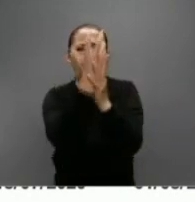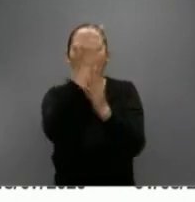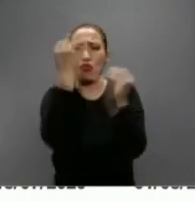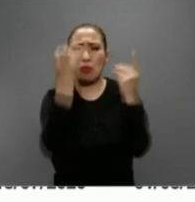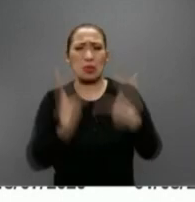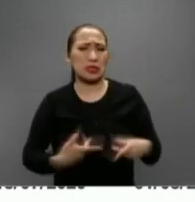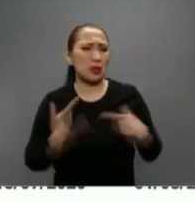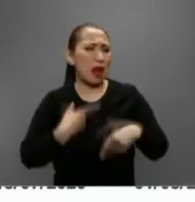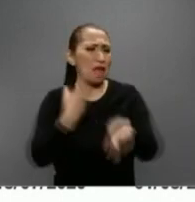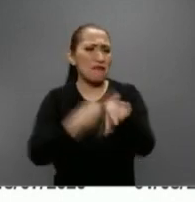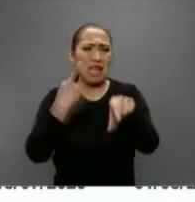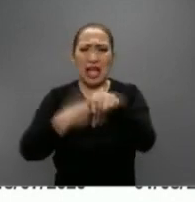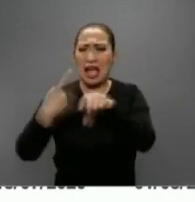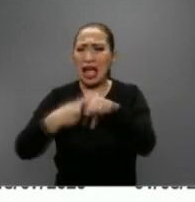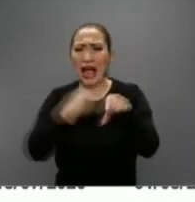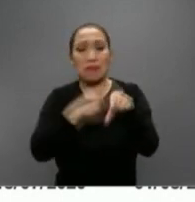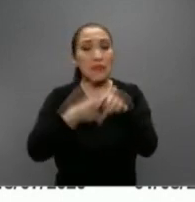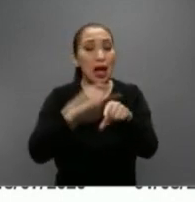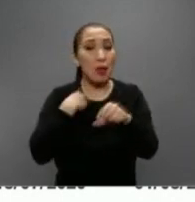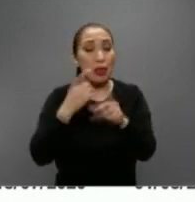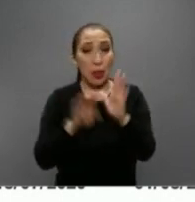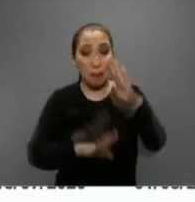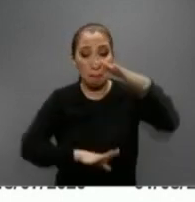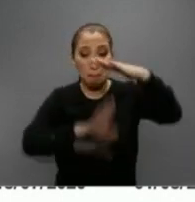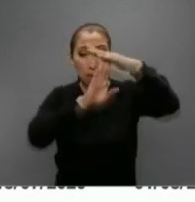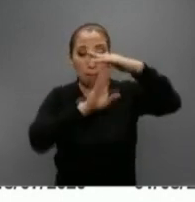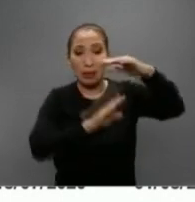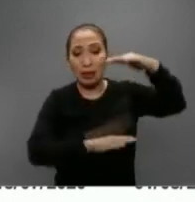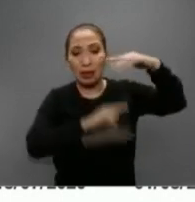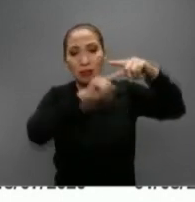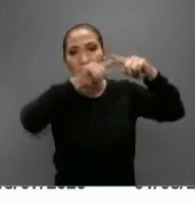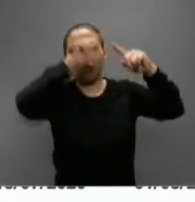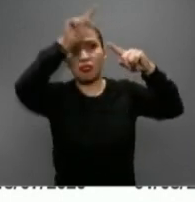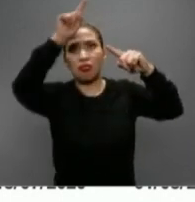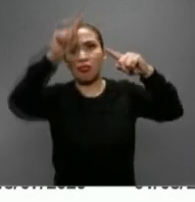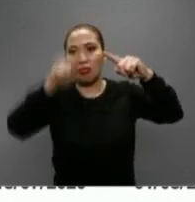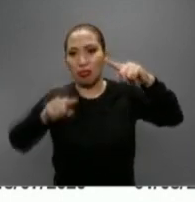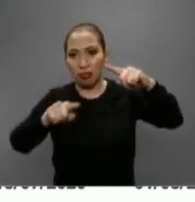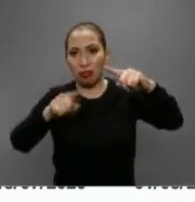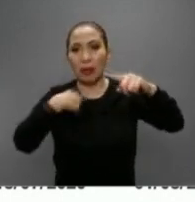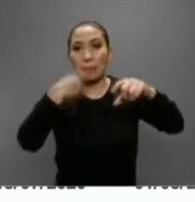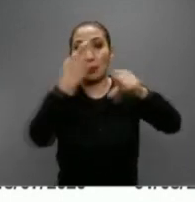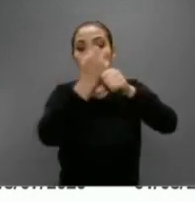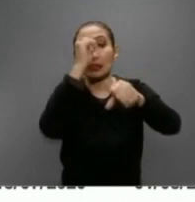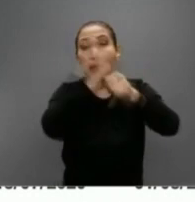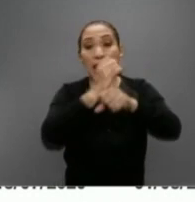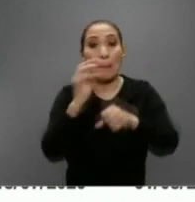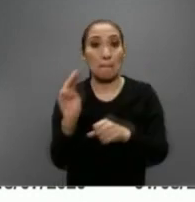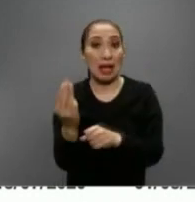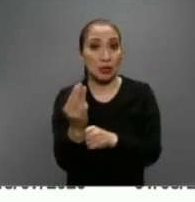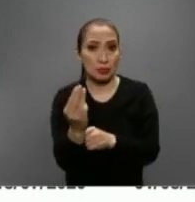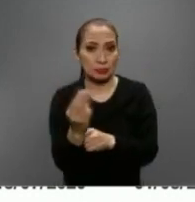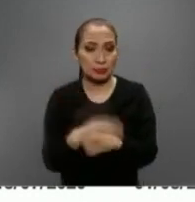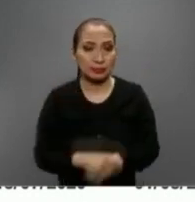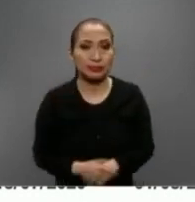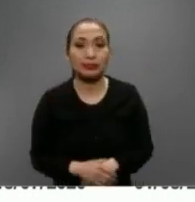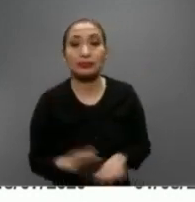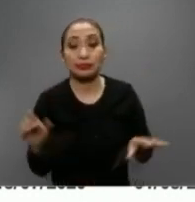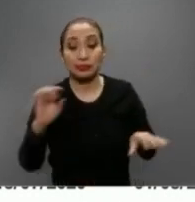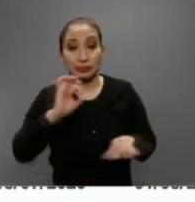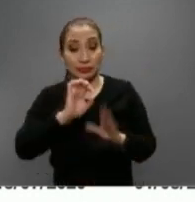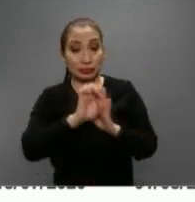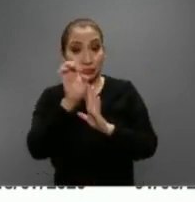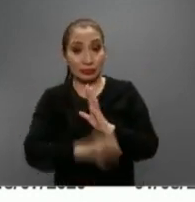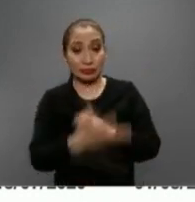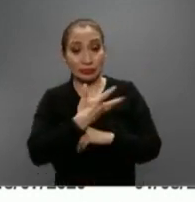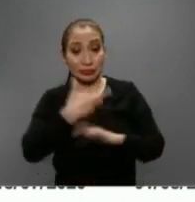gran cantidad de casos, sobre todo en el momento cumbre alrededor de la primera semana de mayo. En cambio,